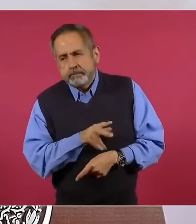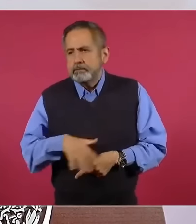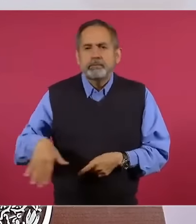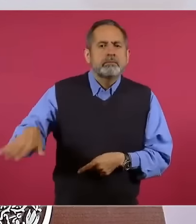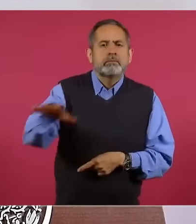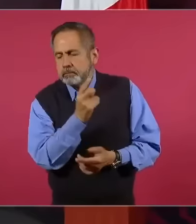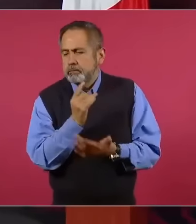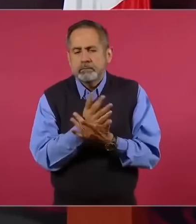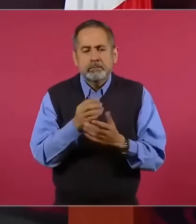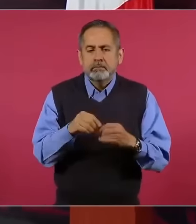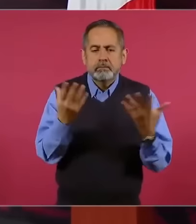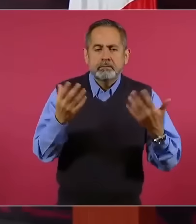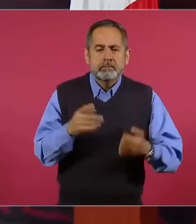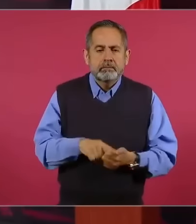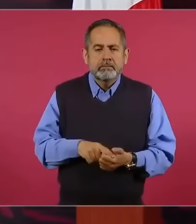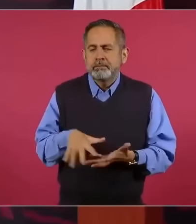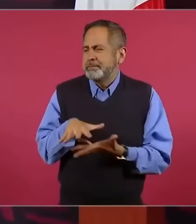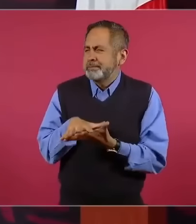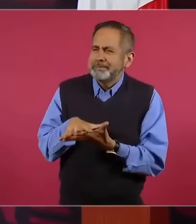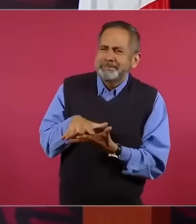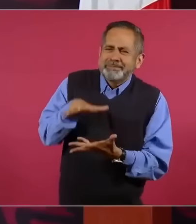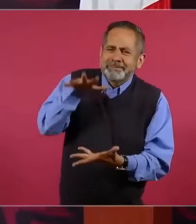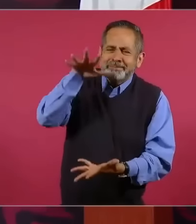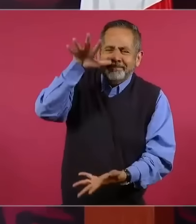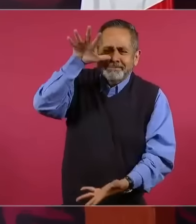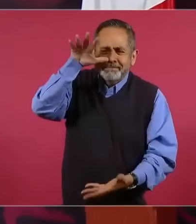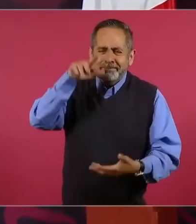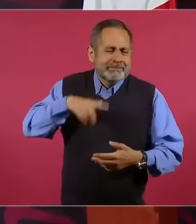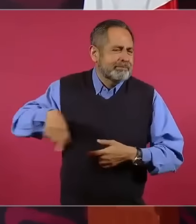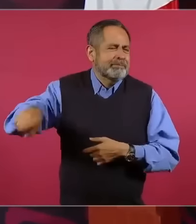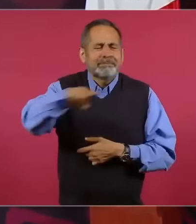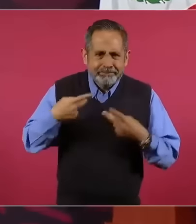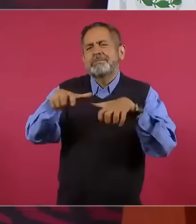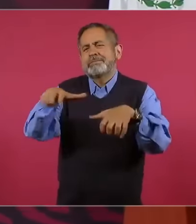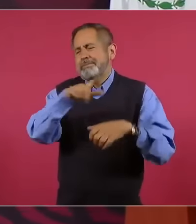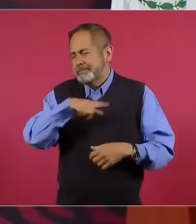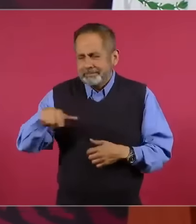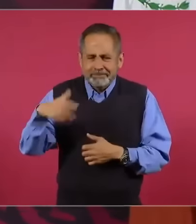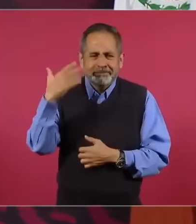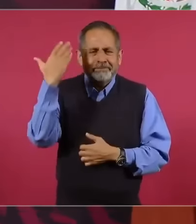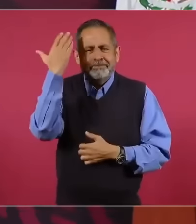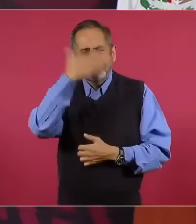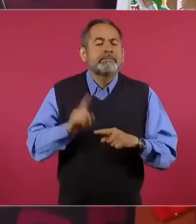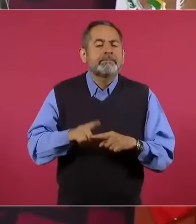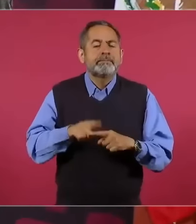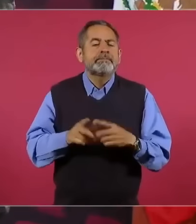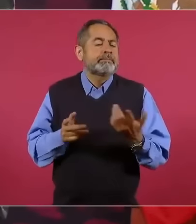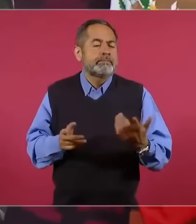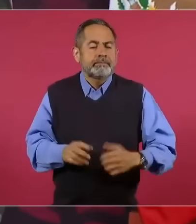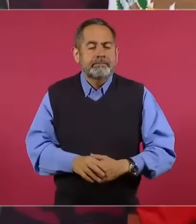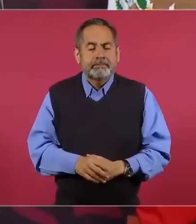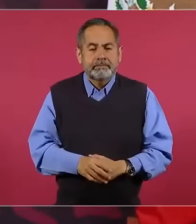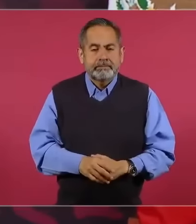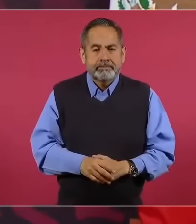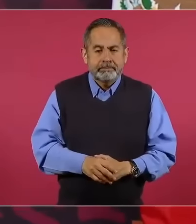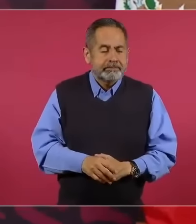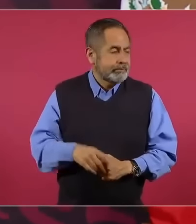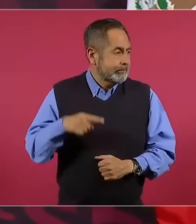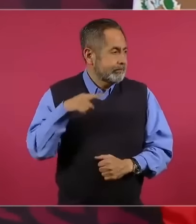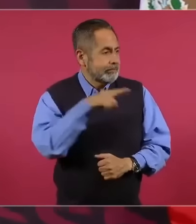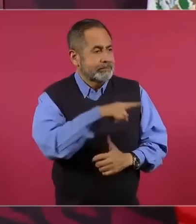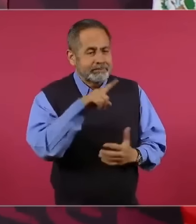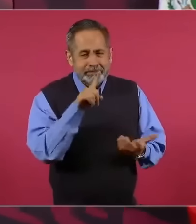público, la mayoría de la gente lo sabe, que impera